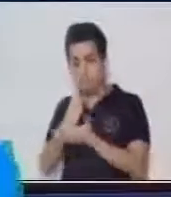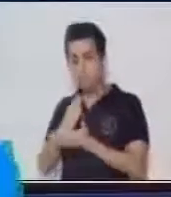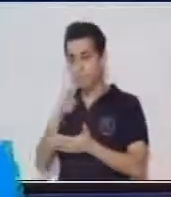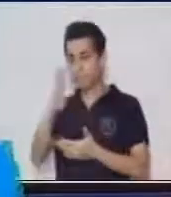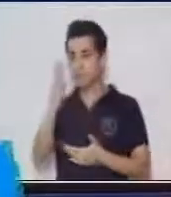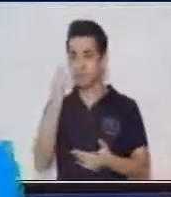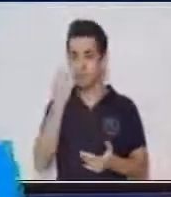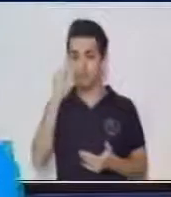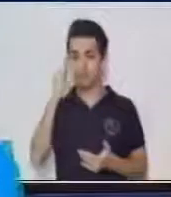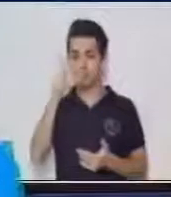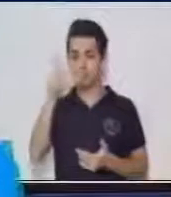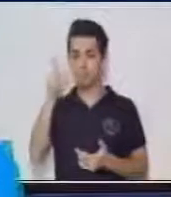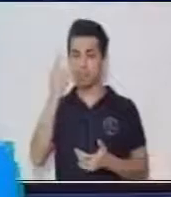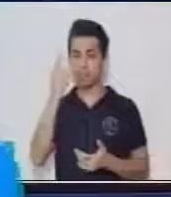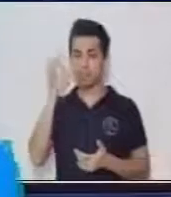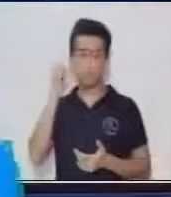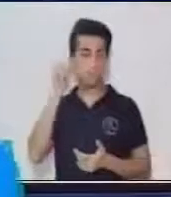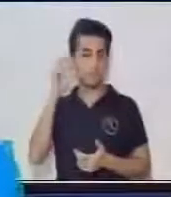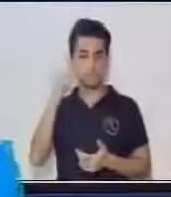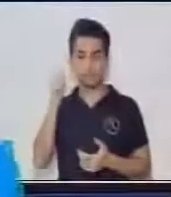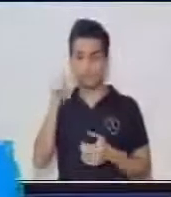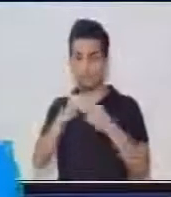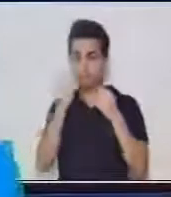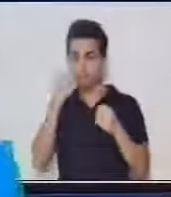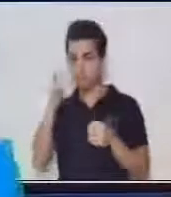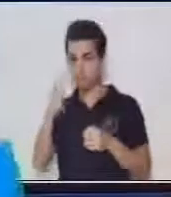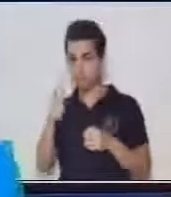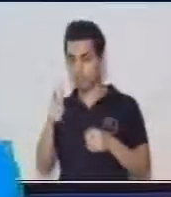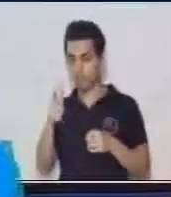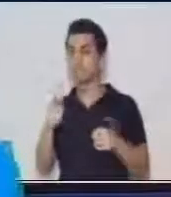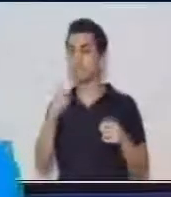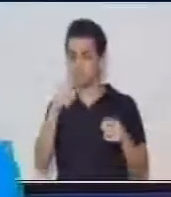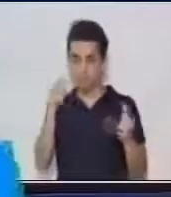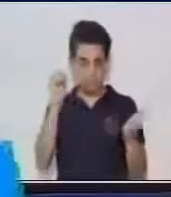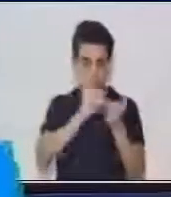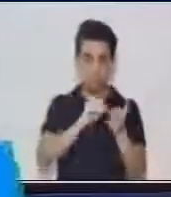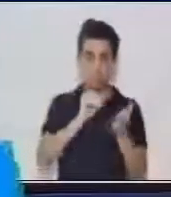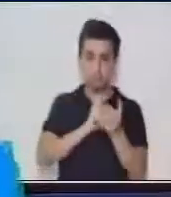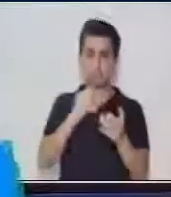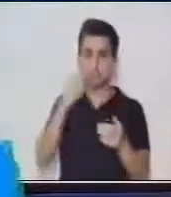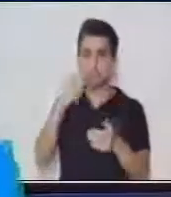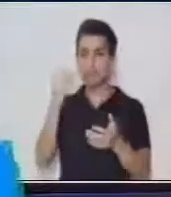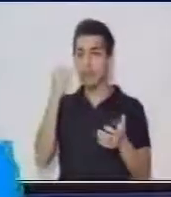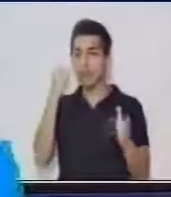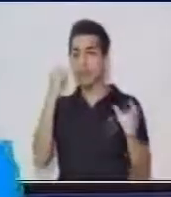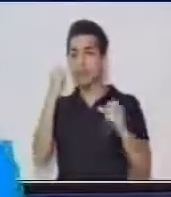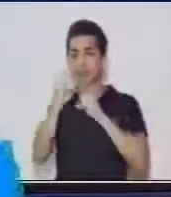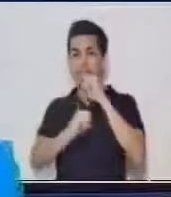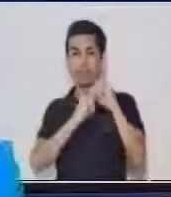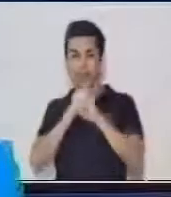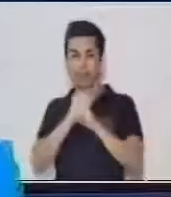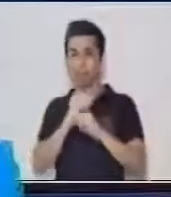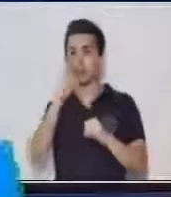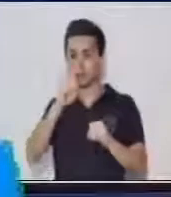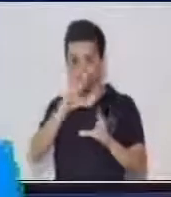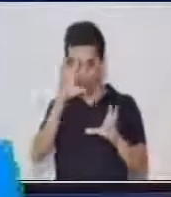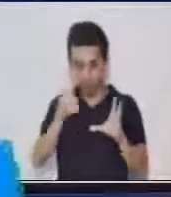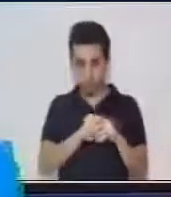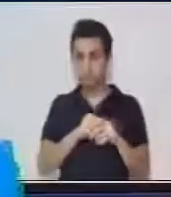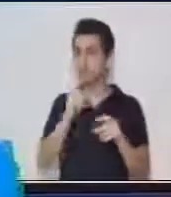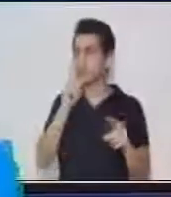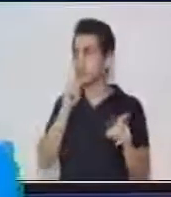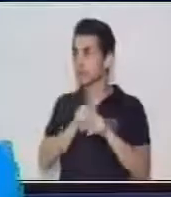utiliza la aplicación del Internet y se quedan muchos solo con la página principal de la información y no debe de ser así.